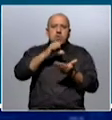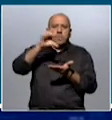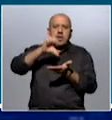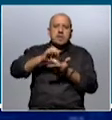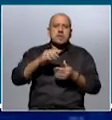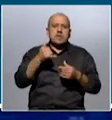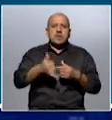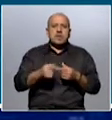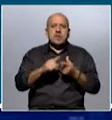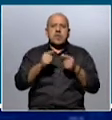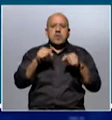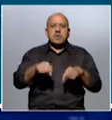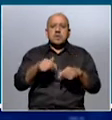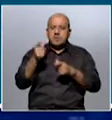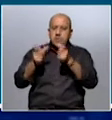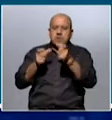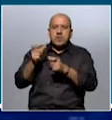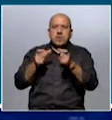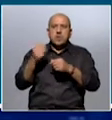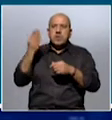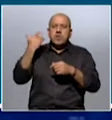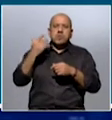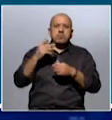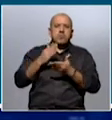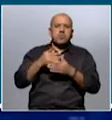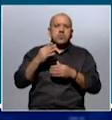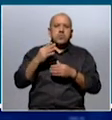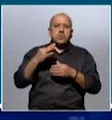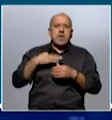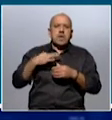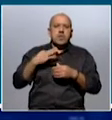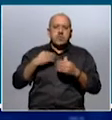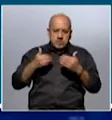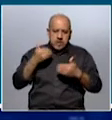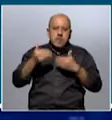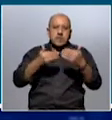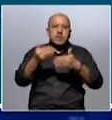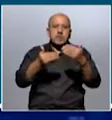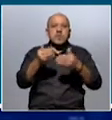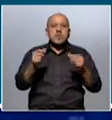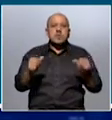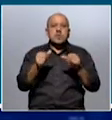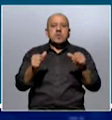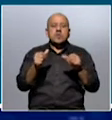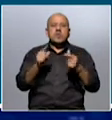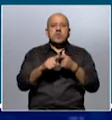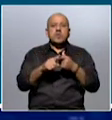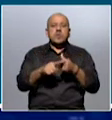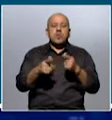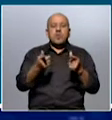debe importante con esta población. En los últimos años se ha avanzado muchísimo, se han generado toda una serie de